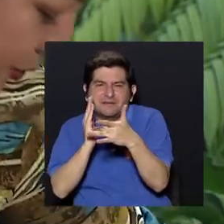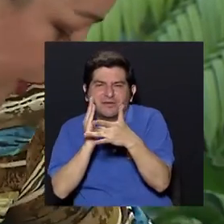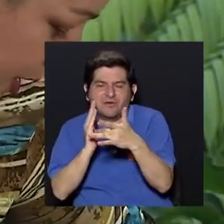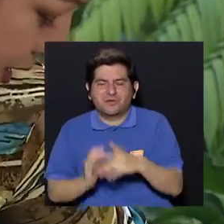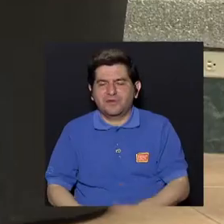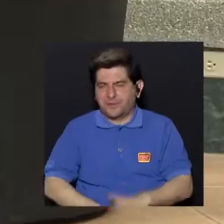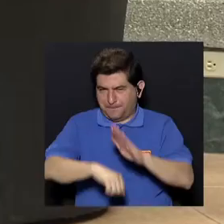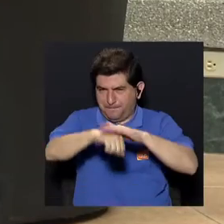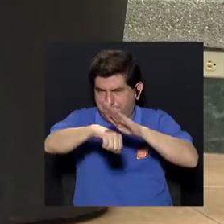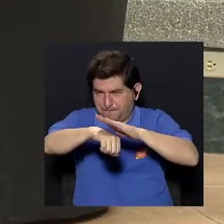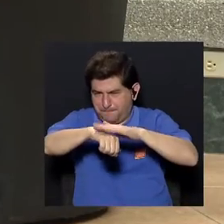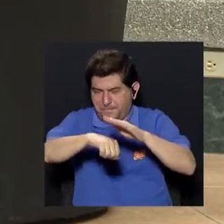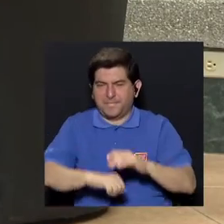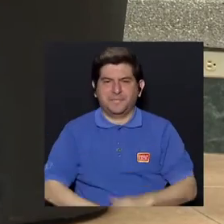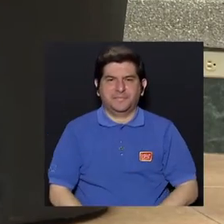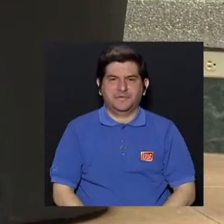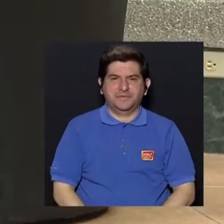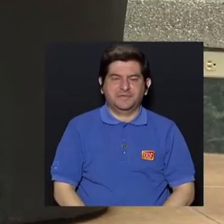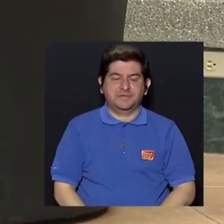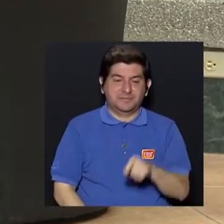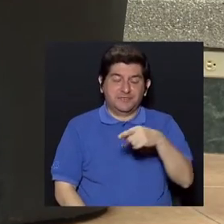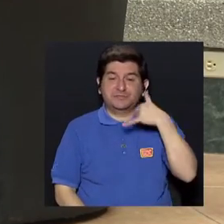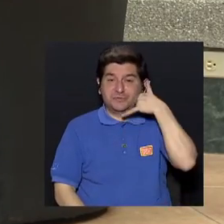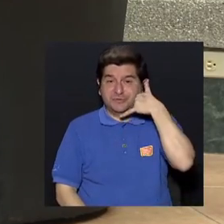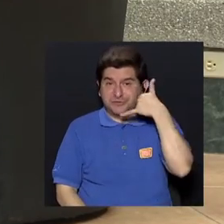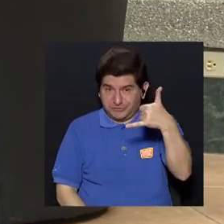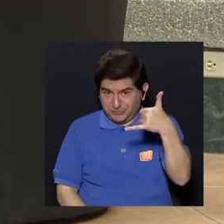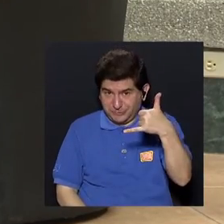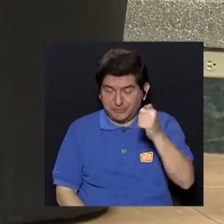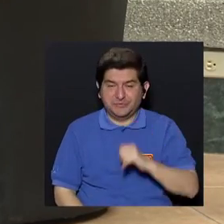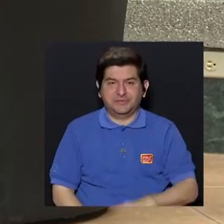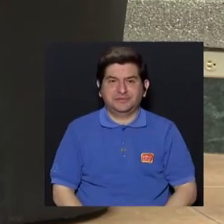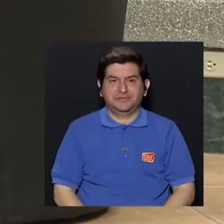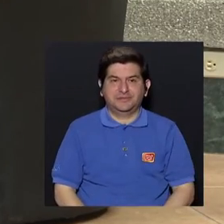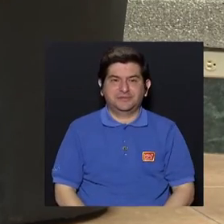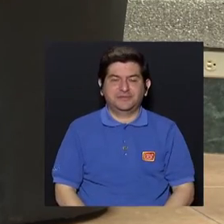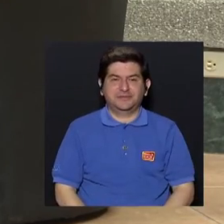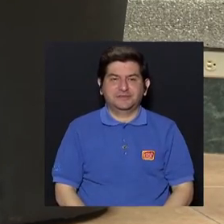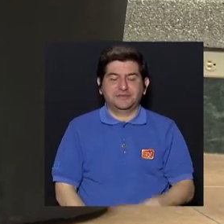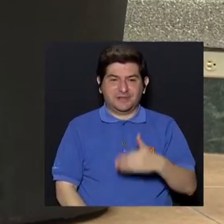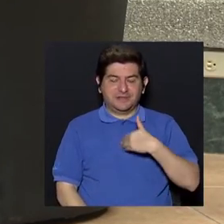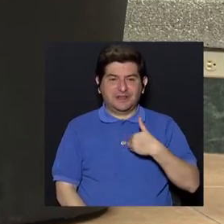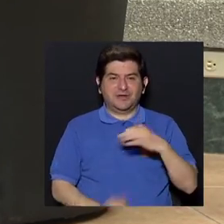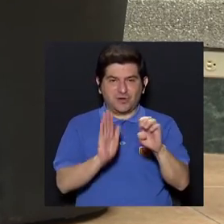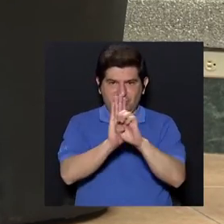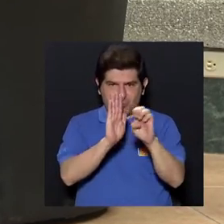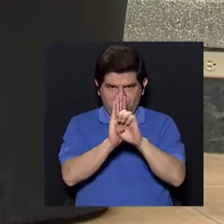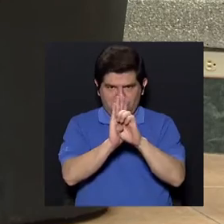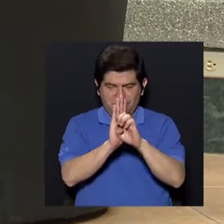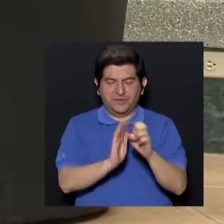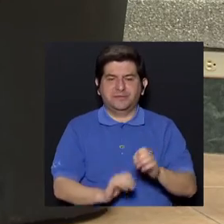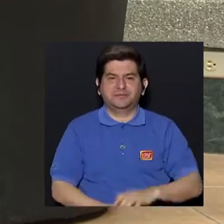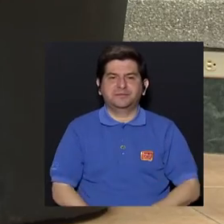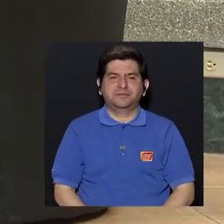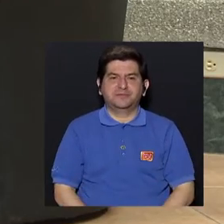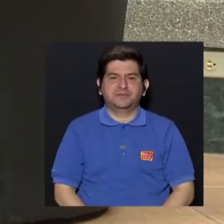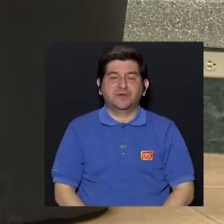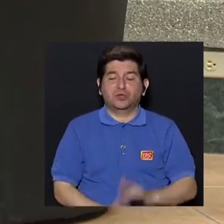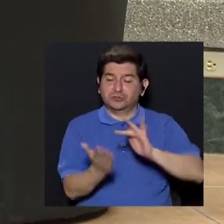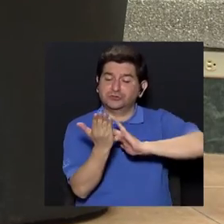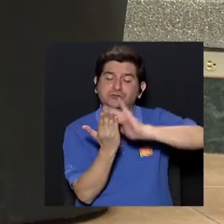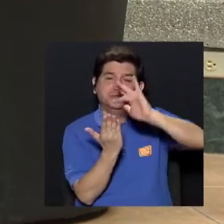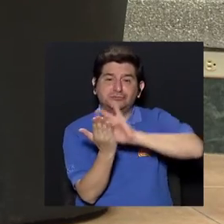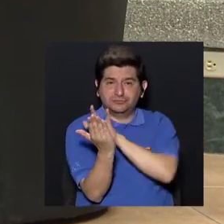con permiso voy a tomar por acá, digamos, celulares. Eso, bueno, traje como ejemplo, ¿verdad?, que son de